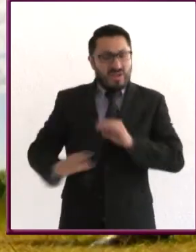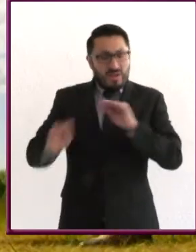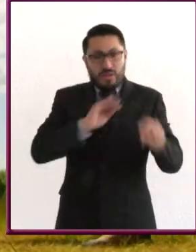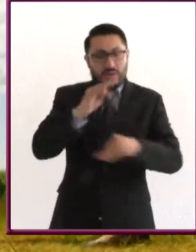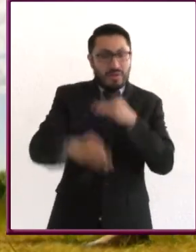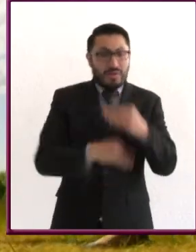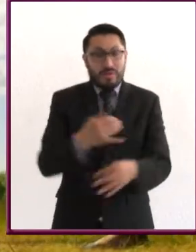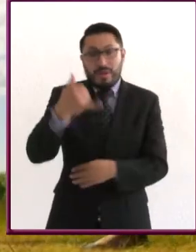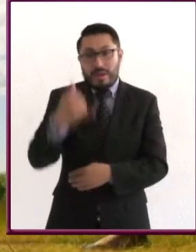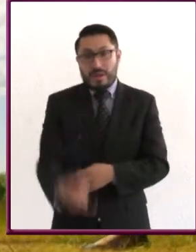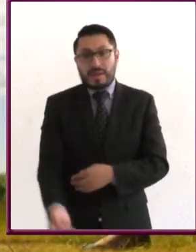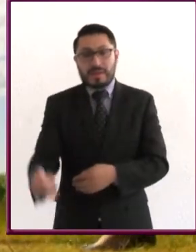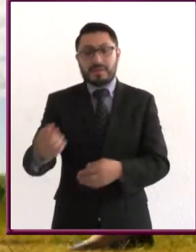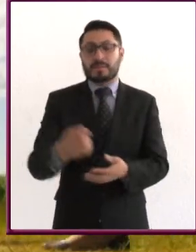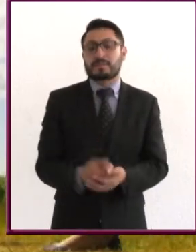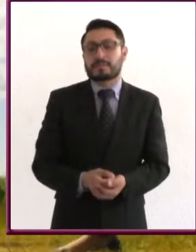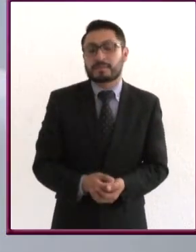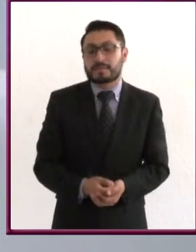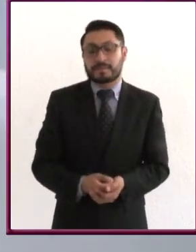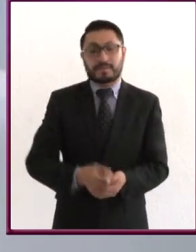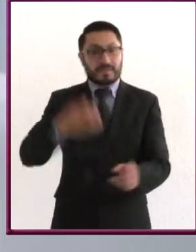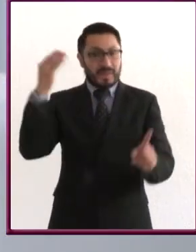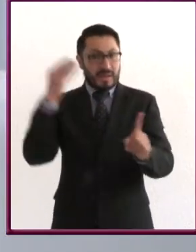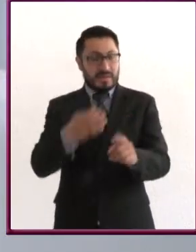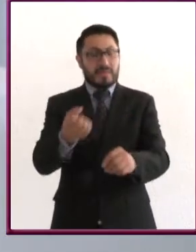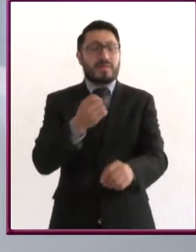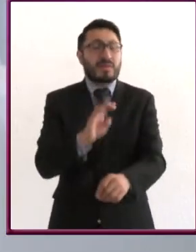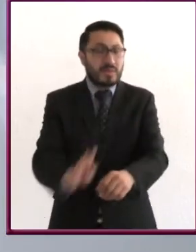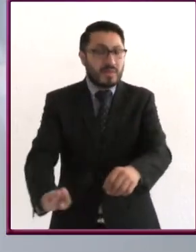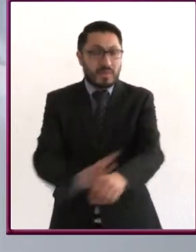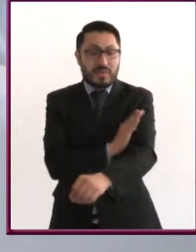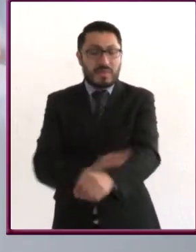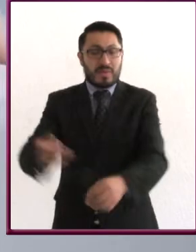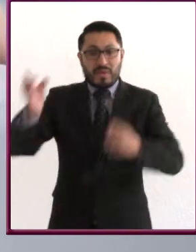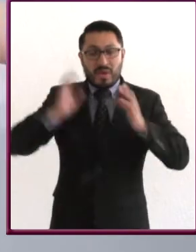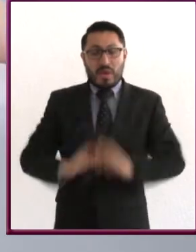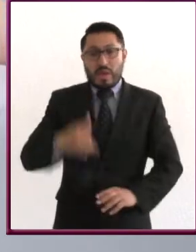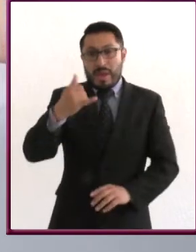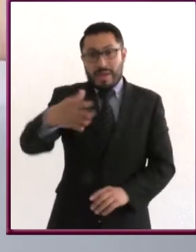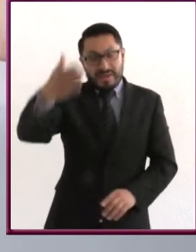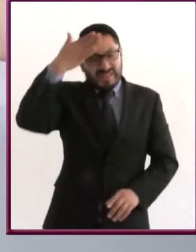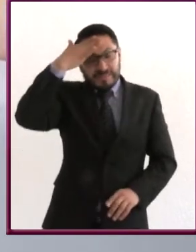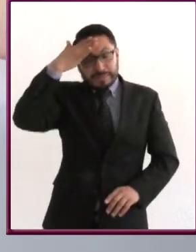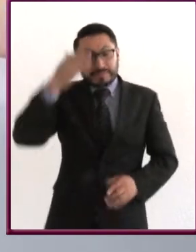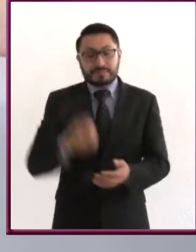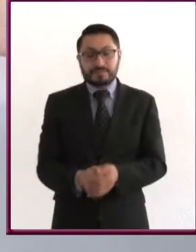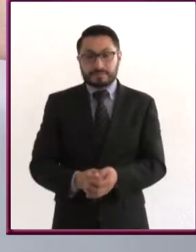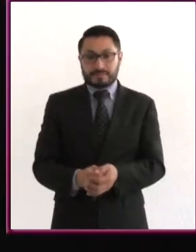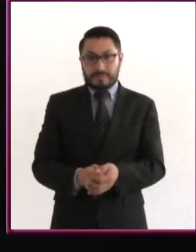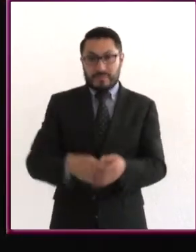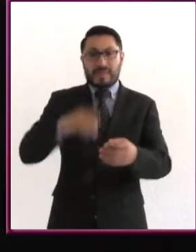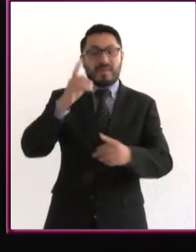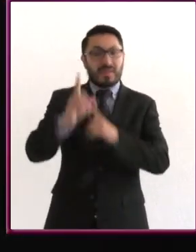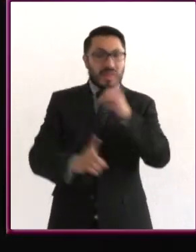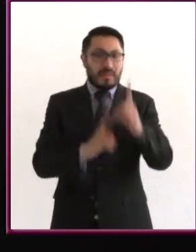sano física y mentalmente. Los medios de transporte, los hábitos sedentarios y la tecnología han limitado nuestros